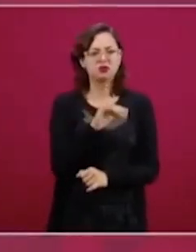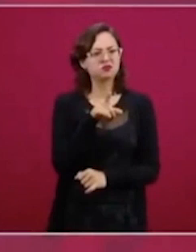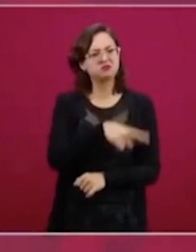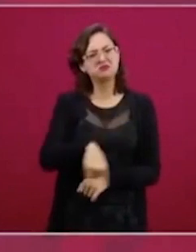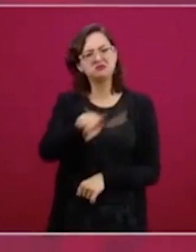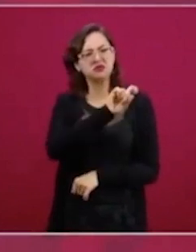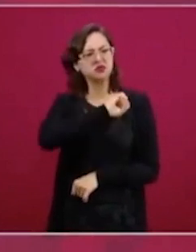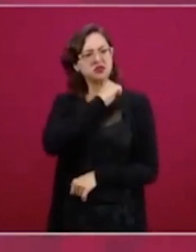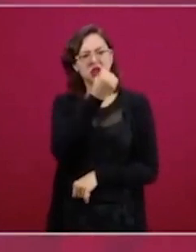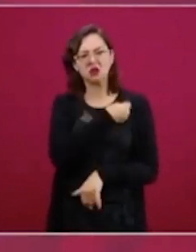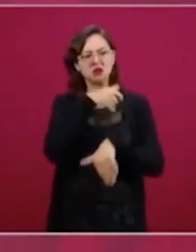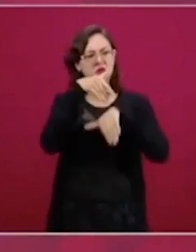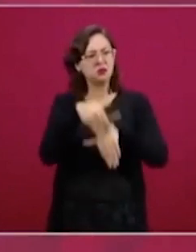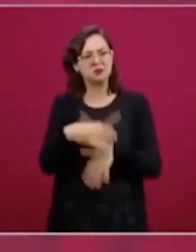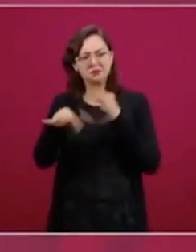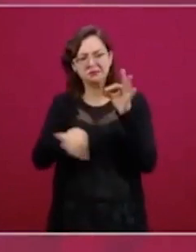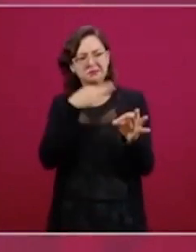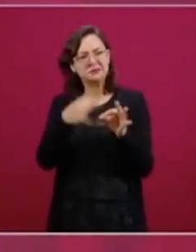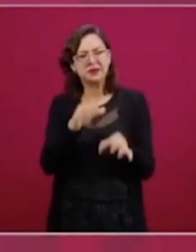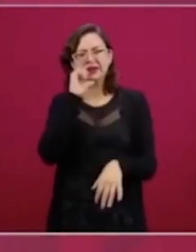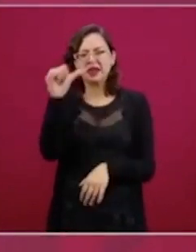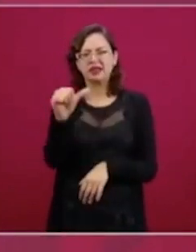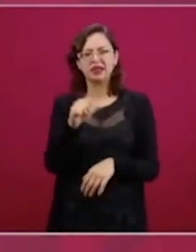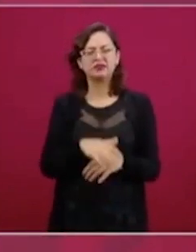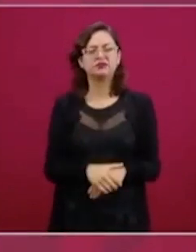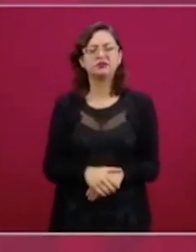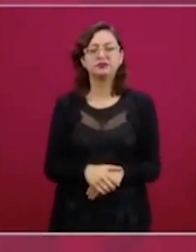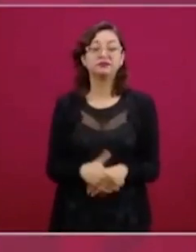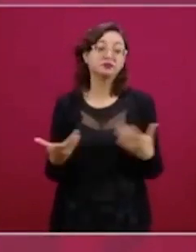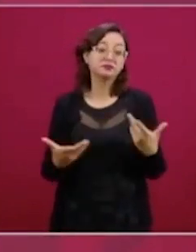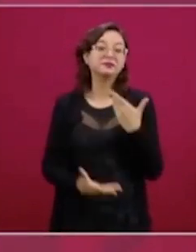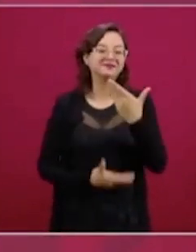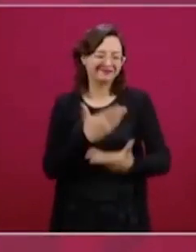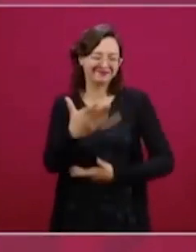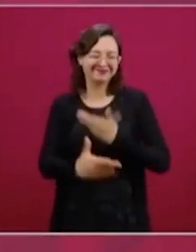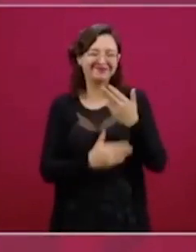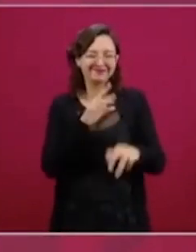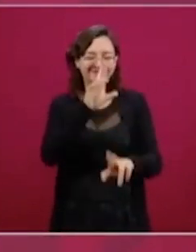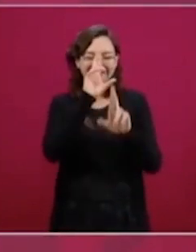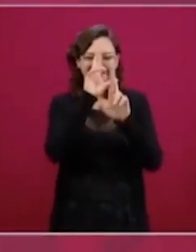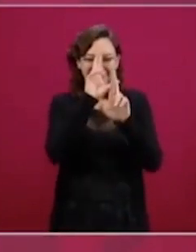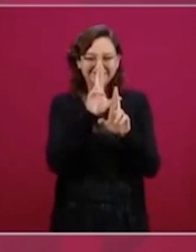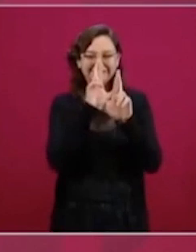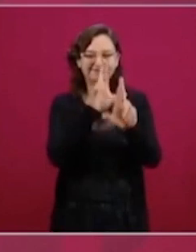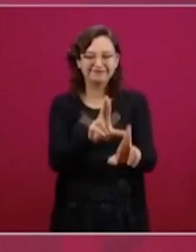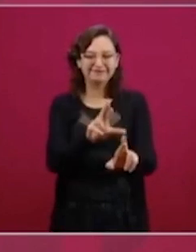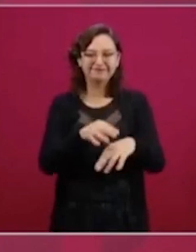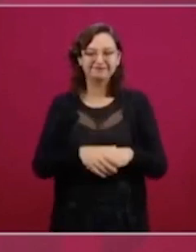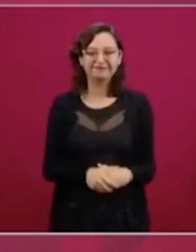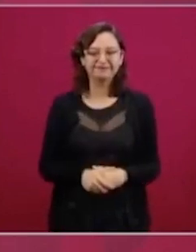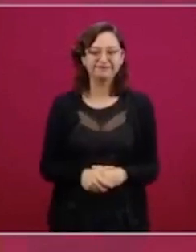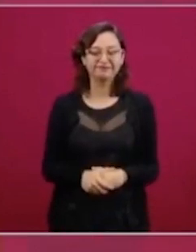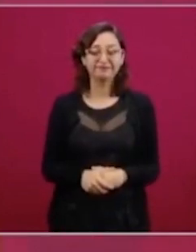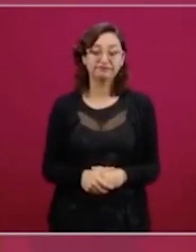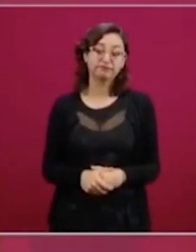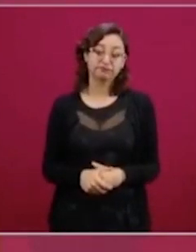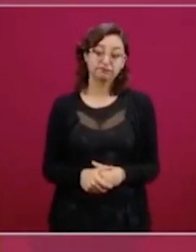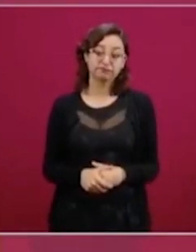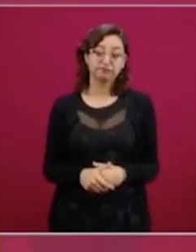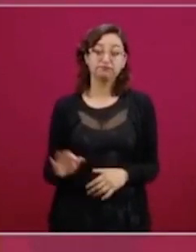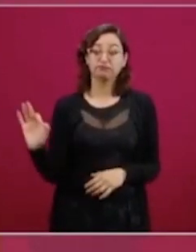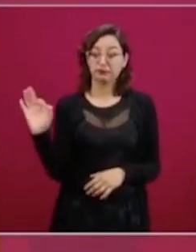están cumpliendo con las medidas, con todo respeto? A lo mejor eso es más eficaz